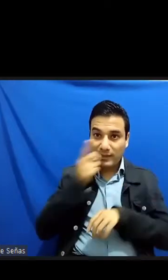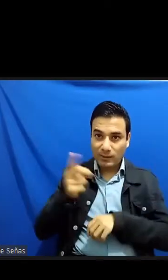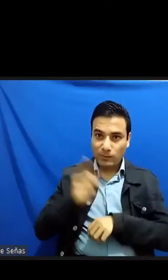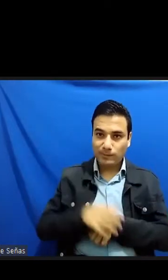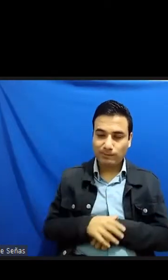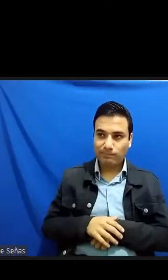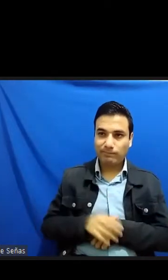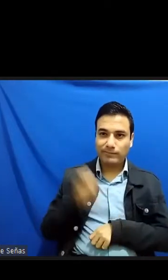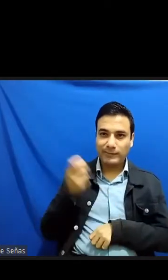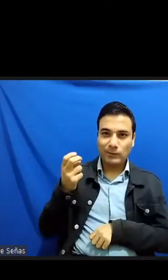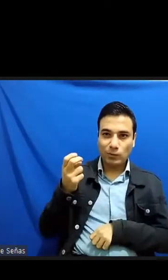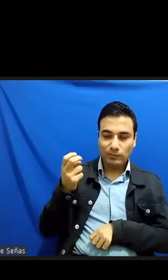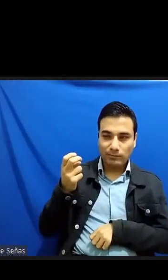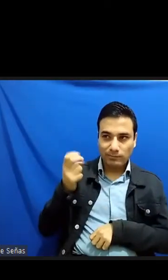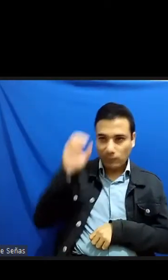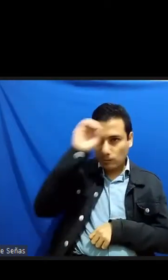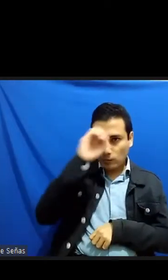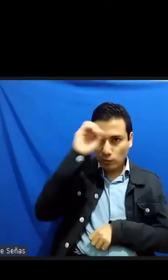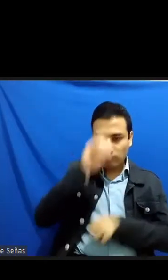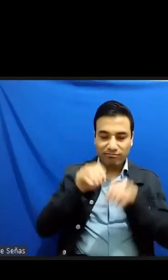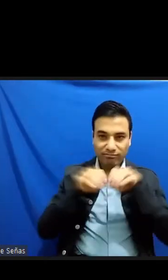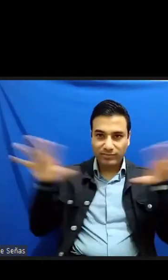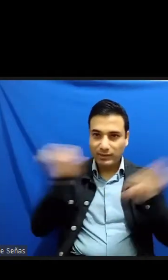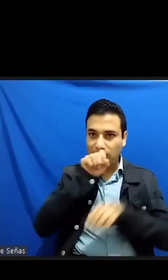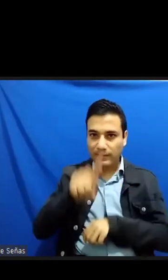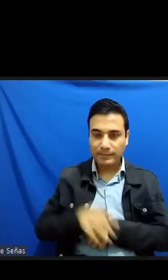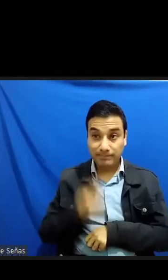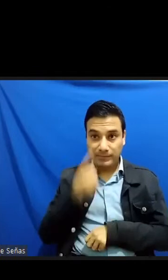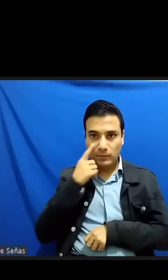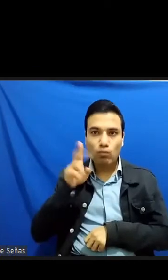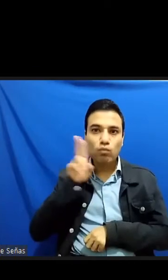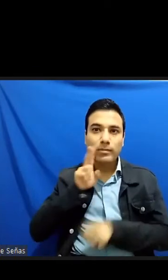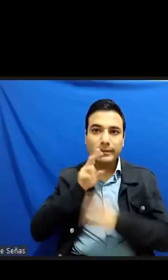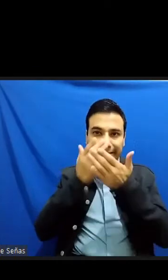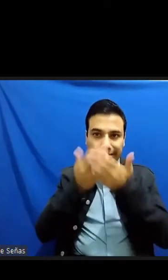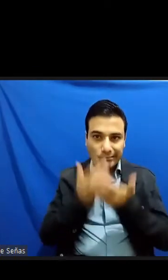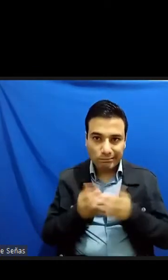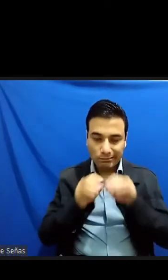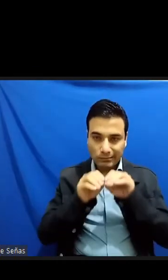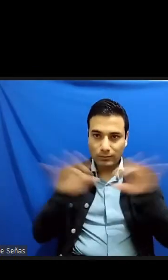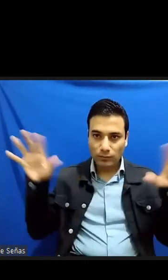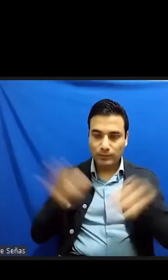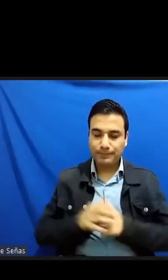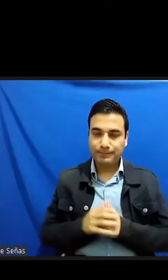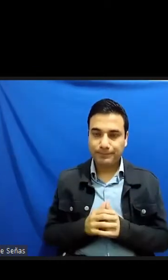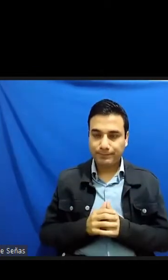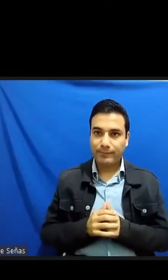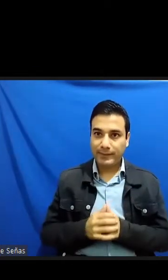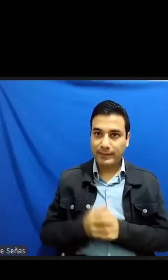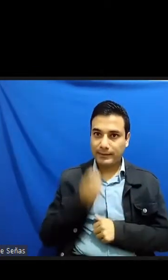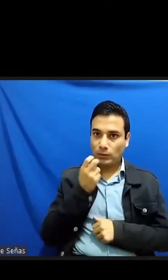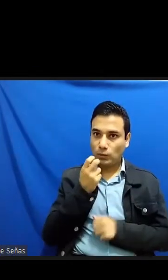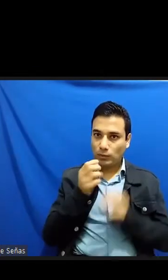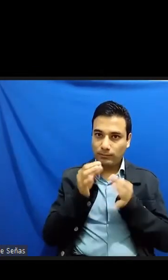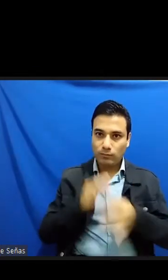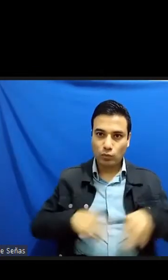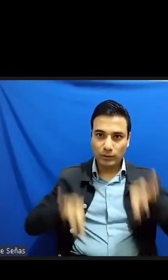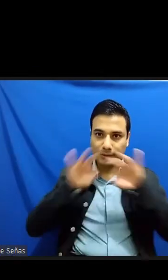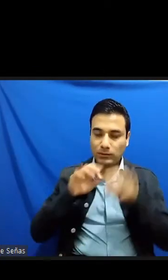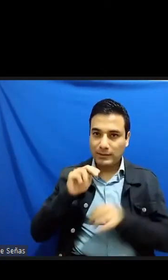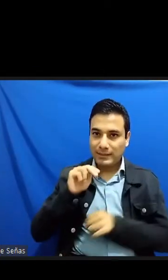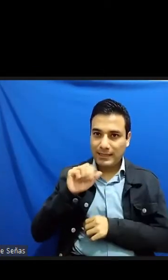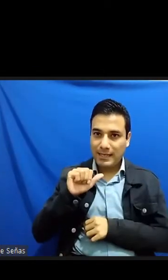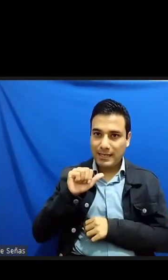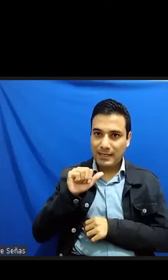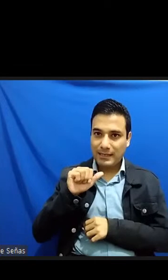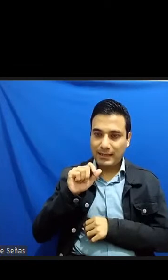mostró incluso las pruebas enviadas dada la importancia en ese entonces de Tanizaki la